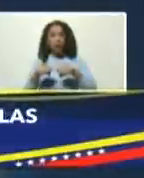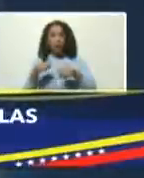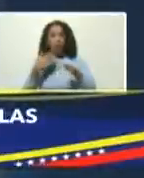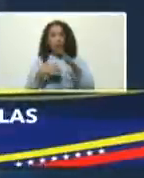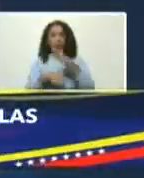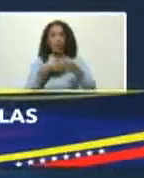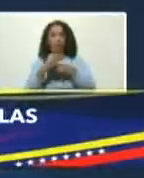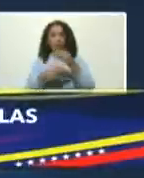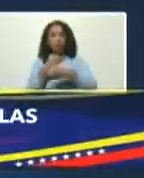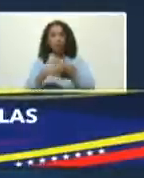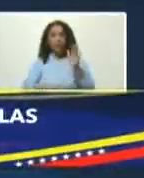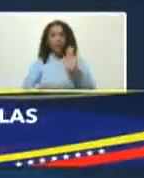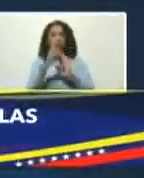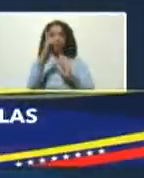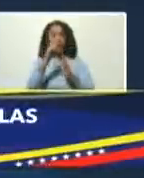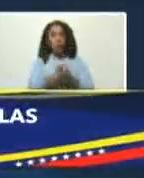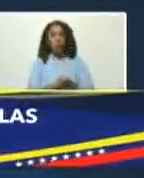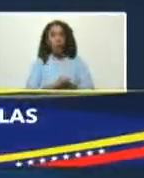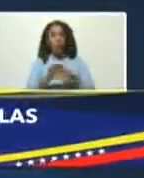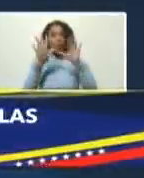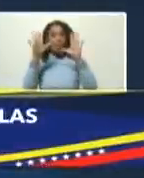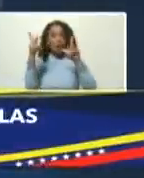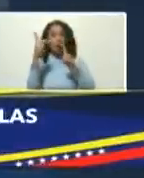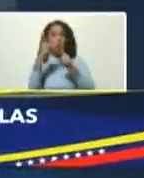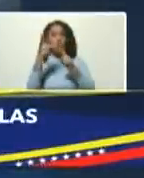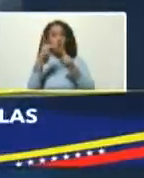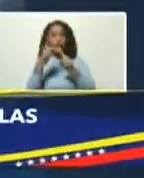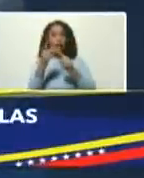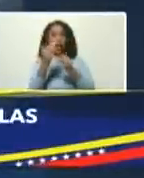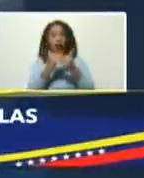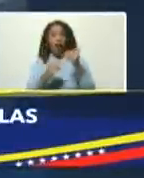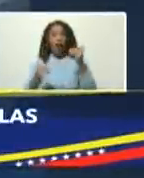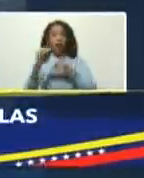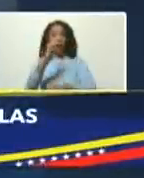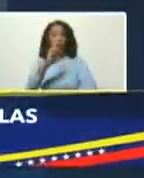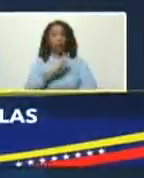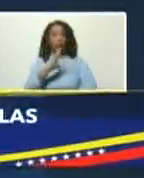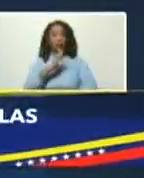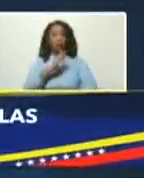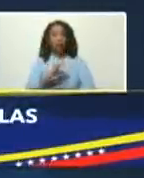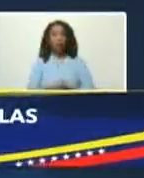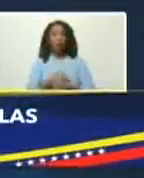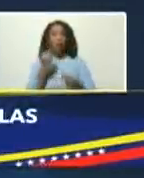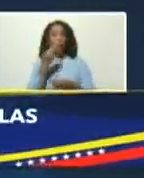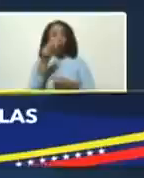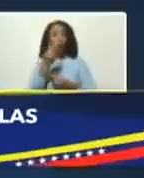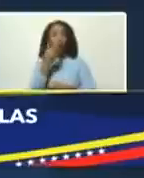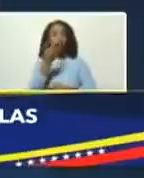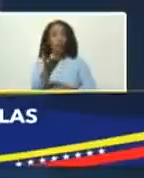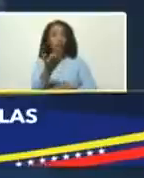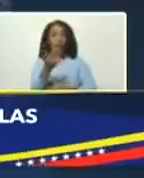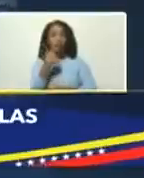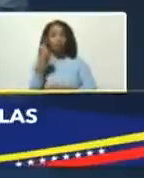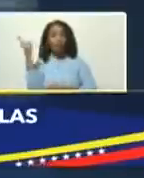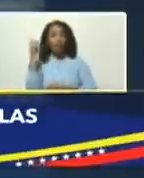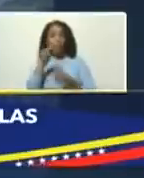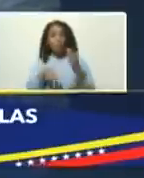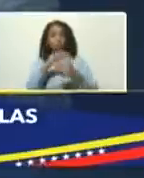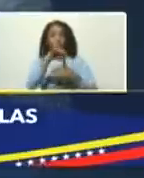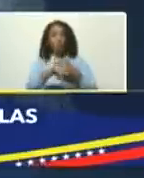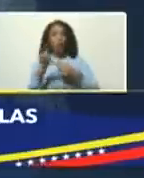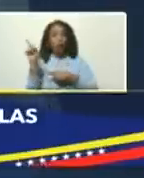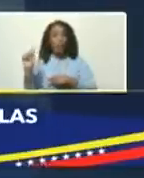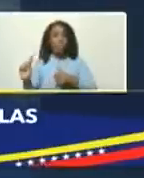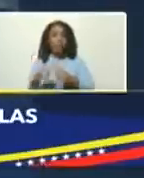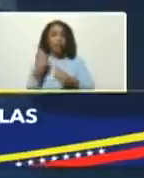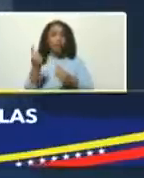desarrollo de 10 hoteles resort de muy alta de muy alto nivel como usted lo dijo para convertir este proyecto en el